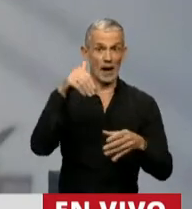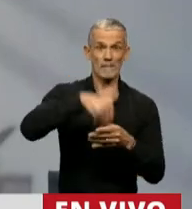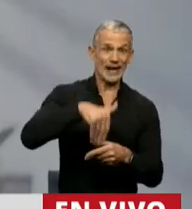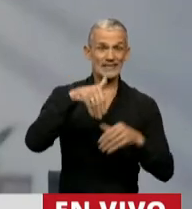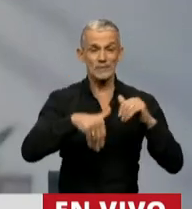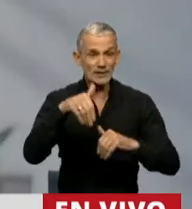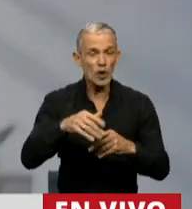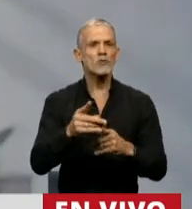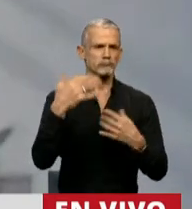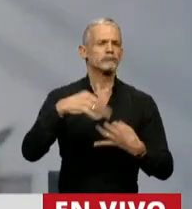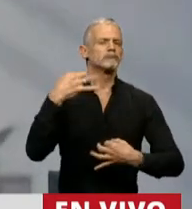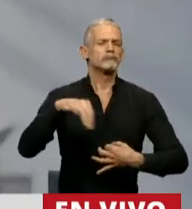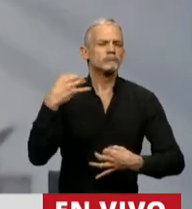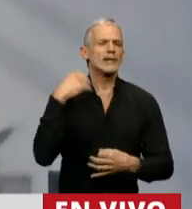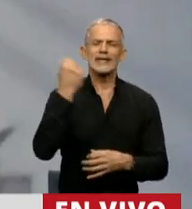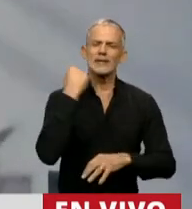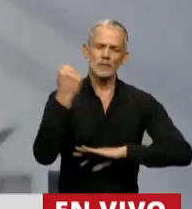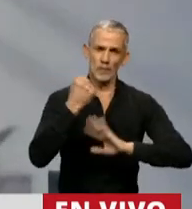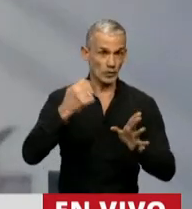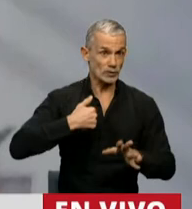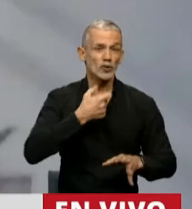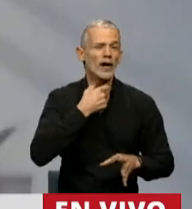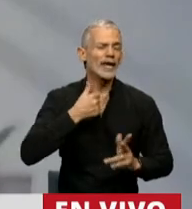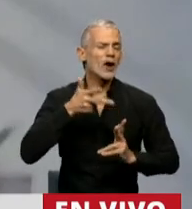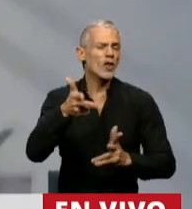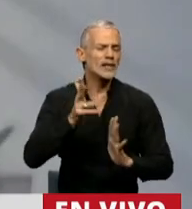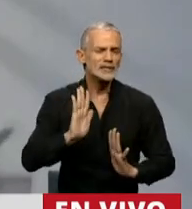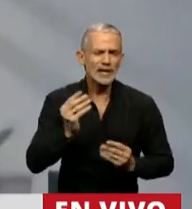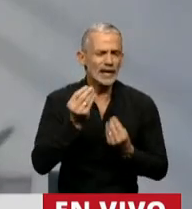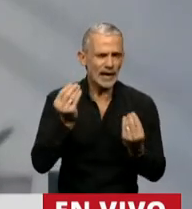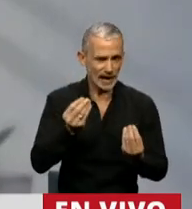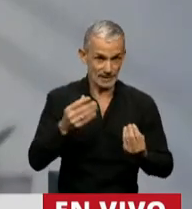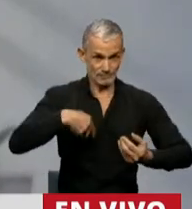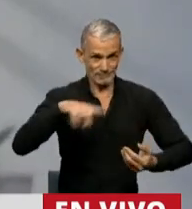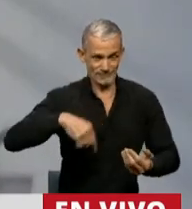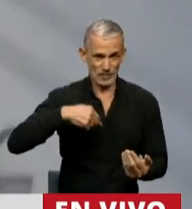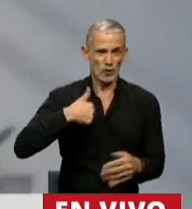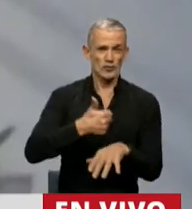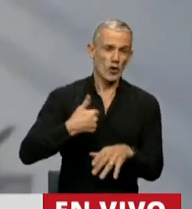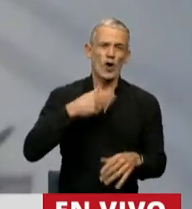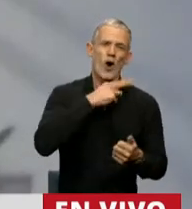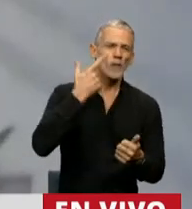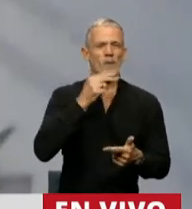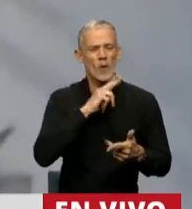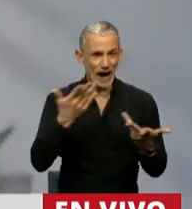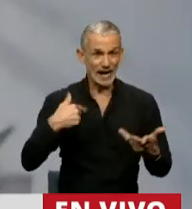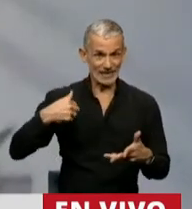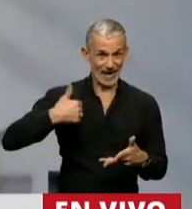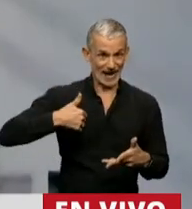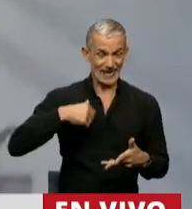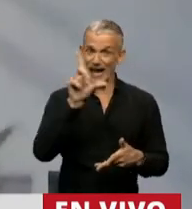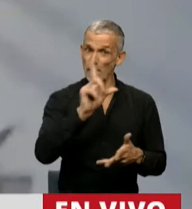convierte en un hecho esencial. Yo lo que quiero decir es que nosotros, nosotras como país,